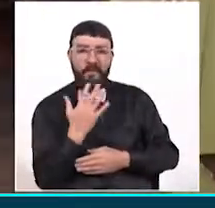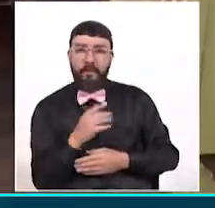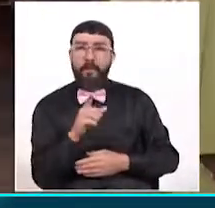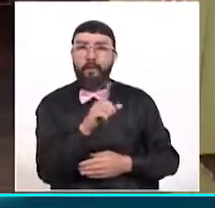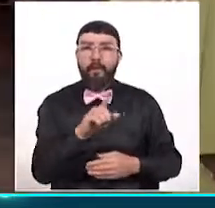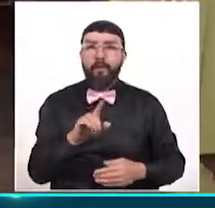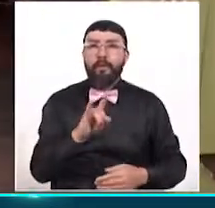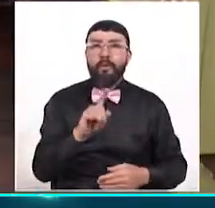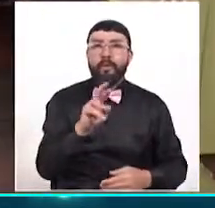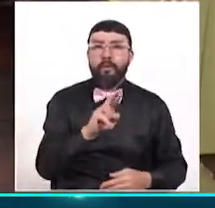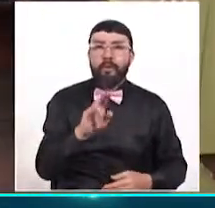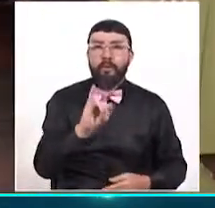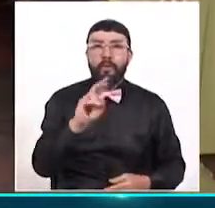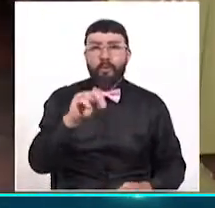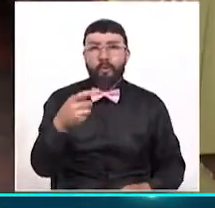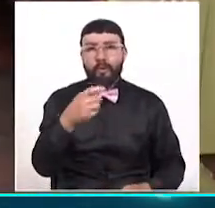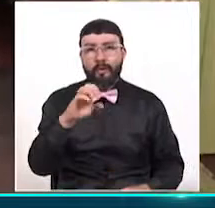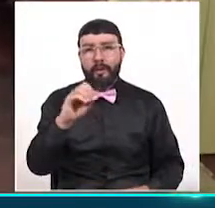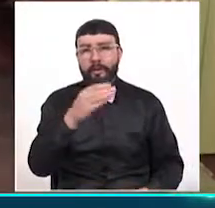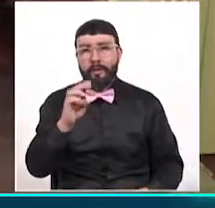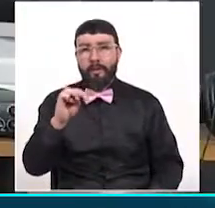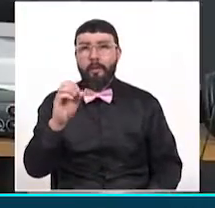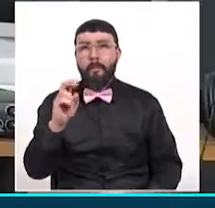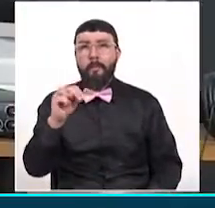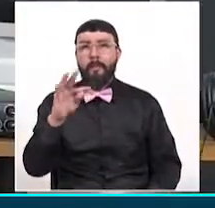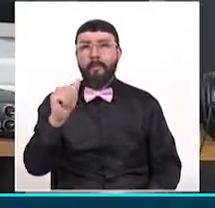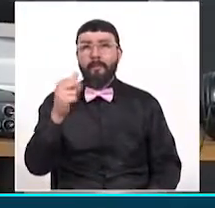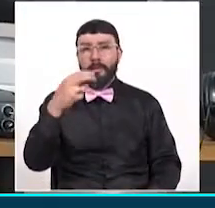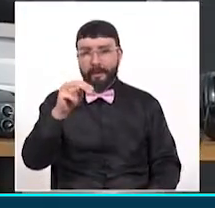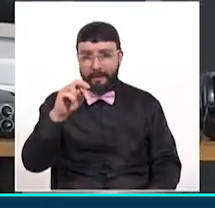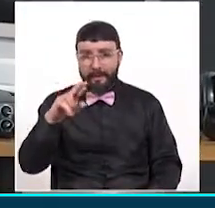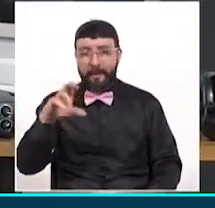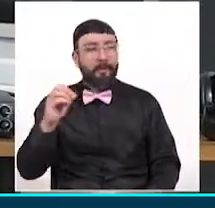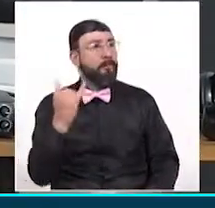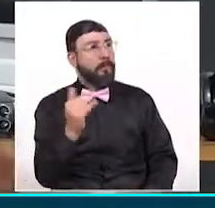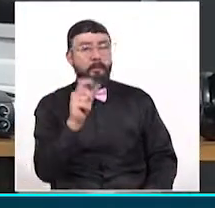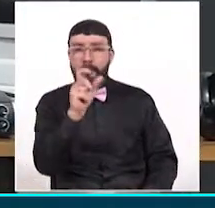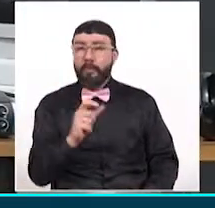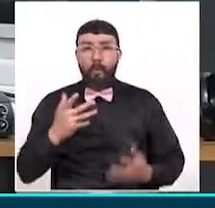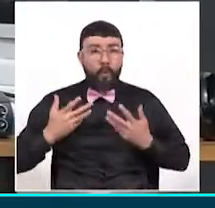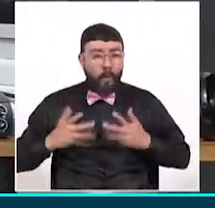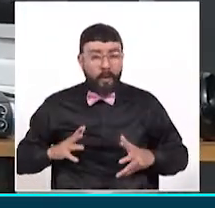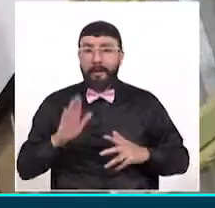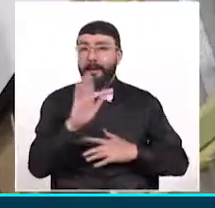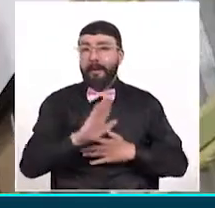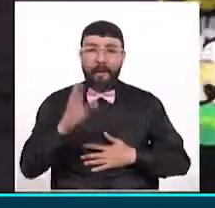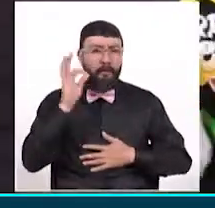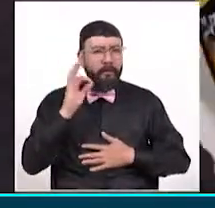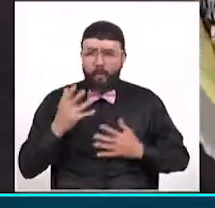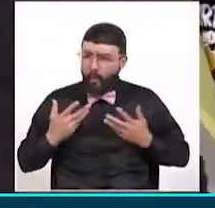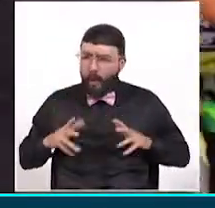Montañero y por supuesto puede participar cualquier persona de Pereira, del eje cafetero a sus alrededores.